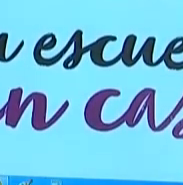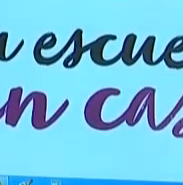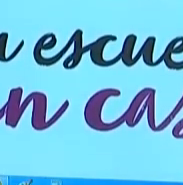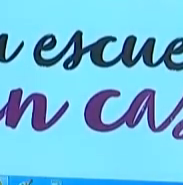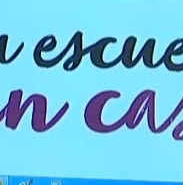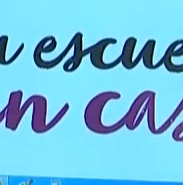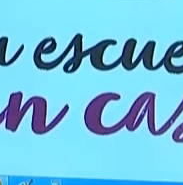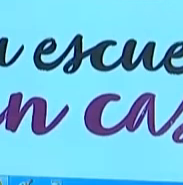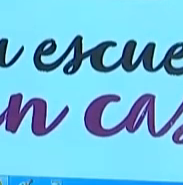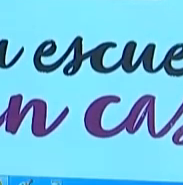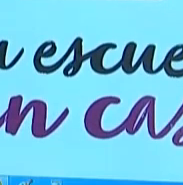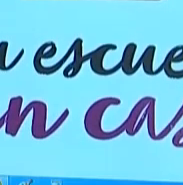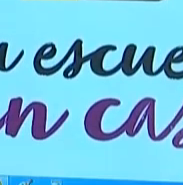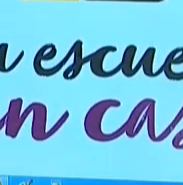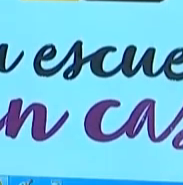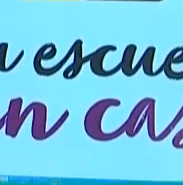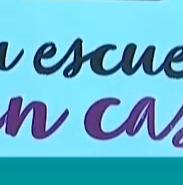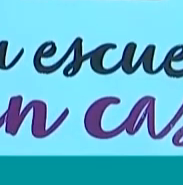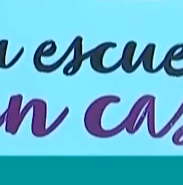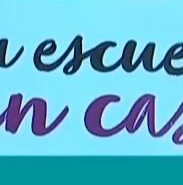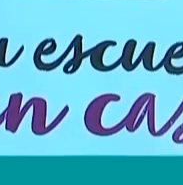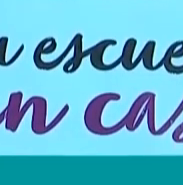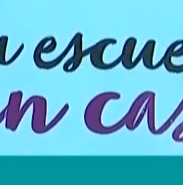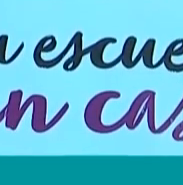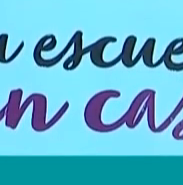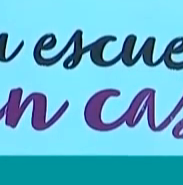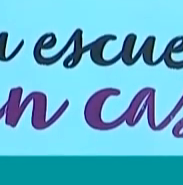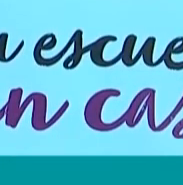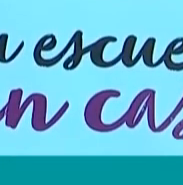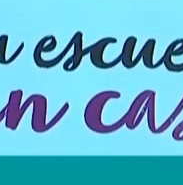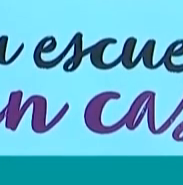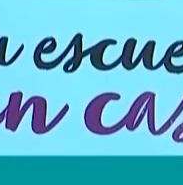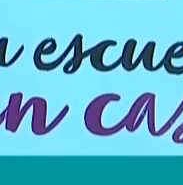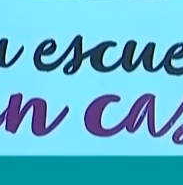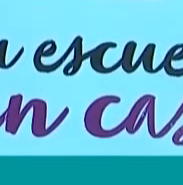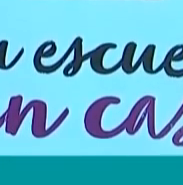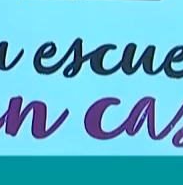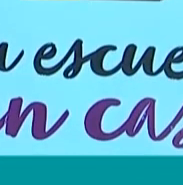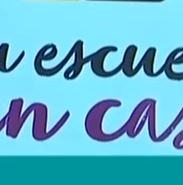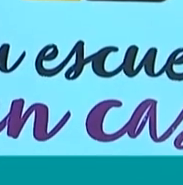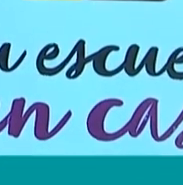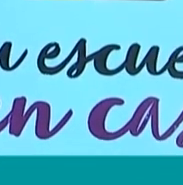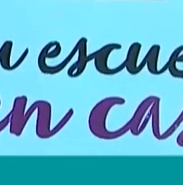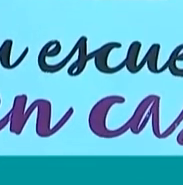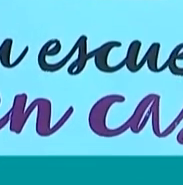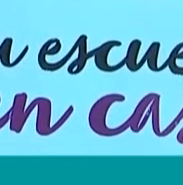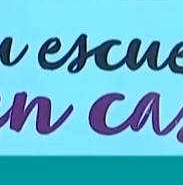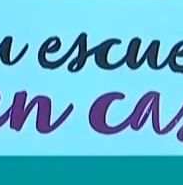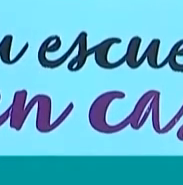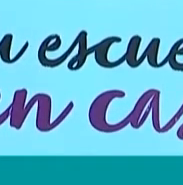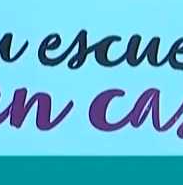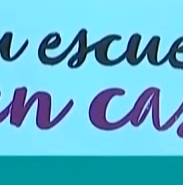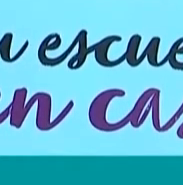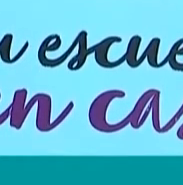transmisión de lo que se está produciendo aquí, a los compañeros de Noticias Paraguay también por el acompañamiento y vamos a hablar también de los